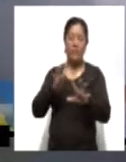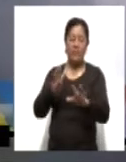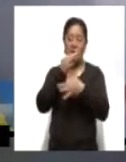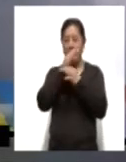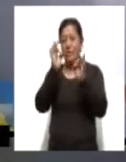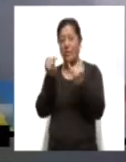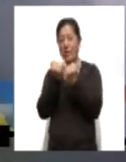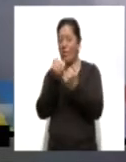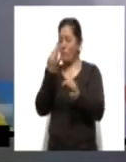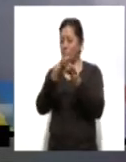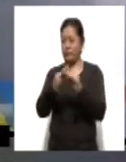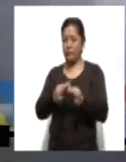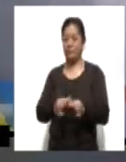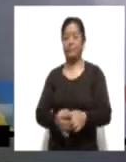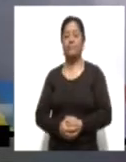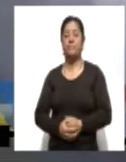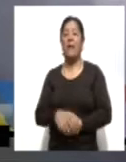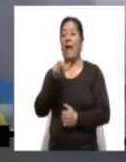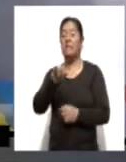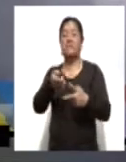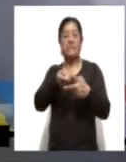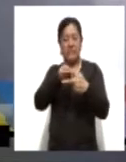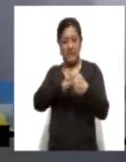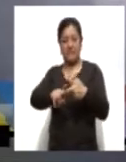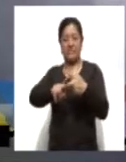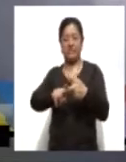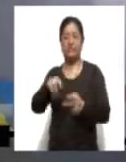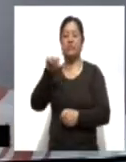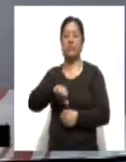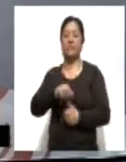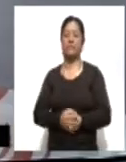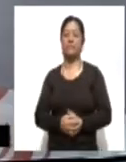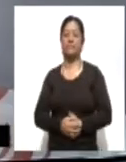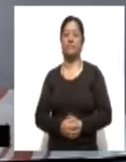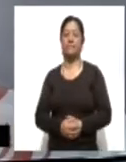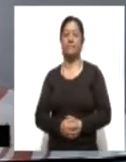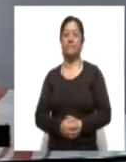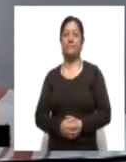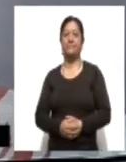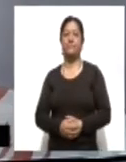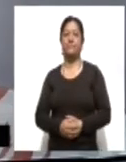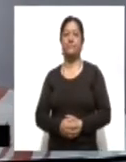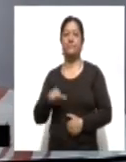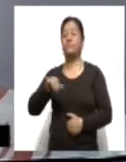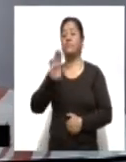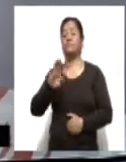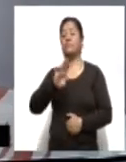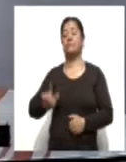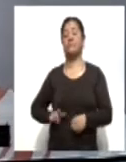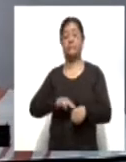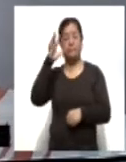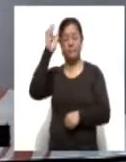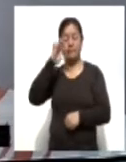también de manera puntual. Con esto empezamos la jornada informativa de este día. Este miércoles el gobernador Marco